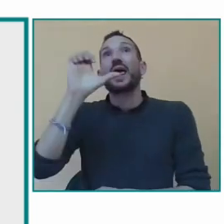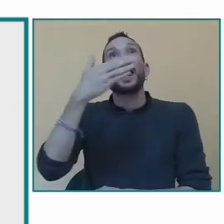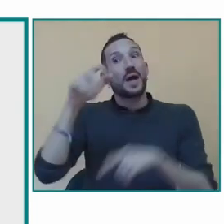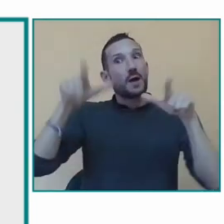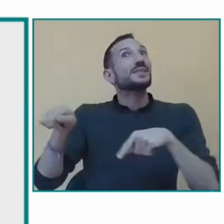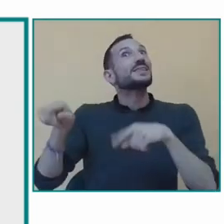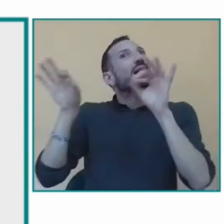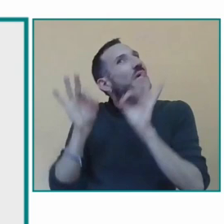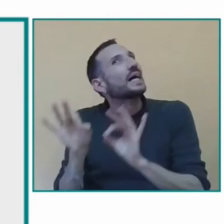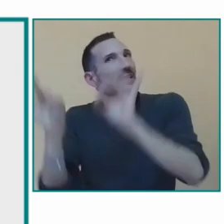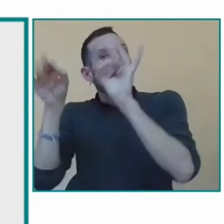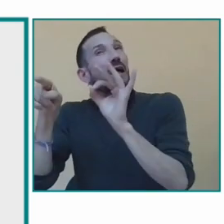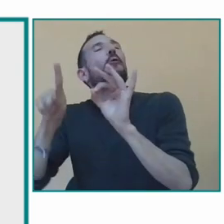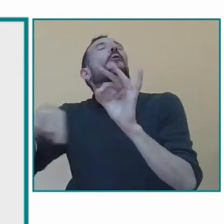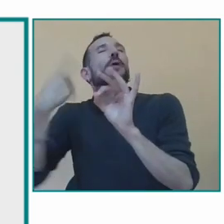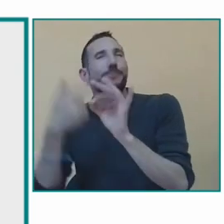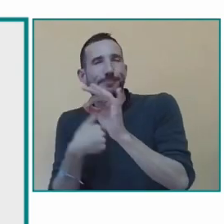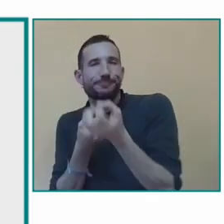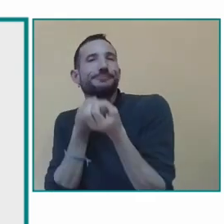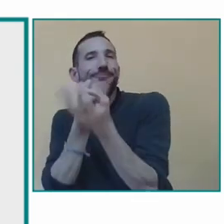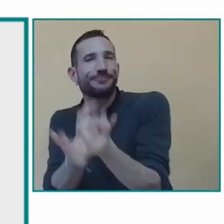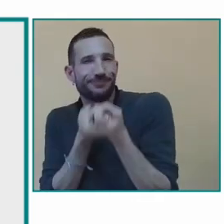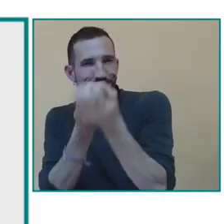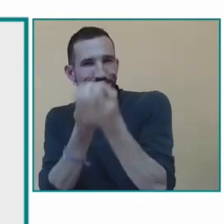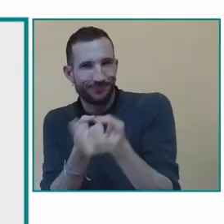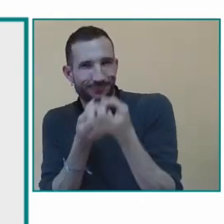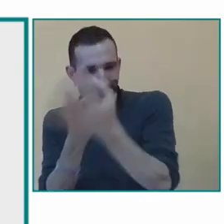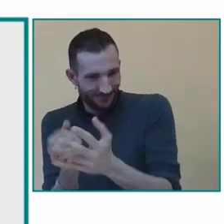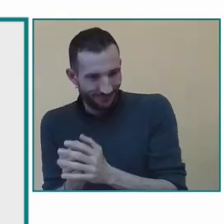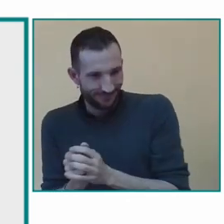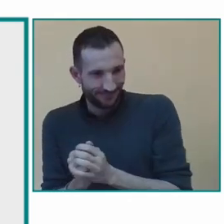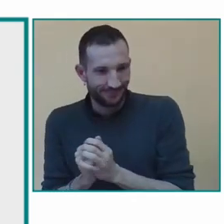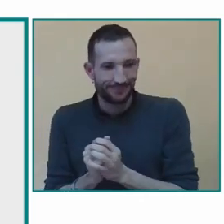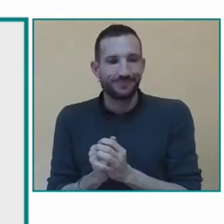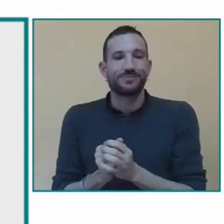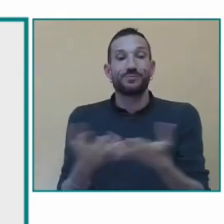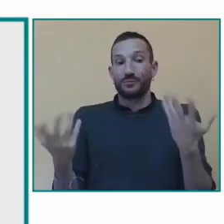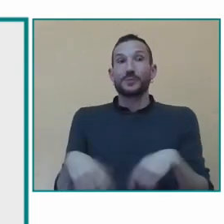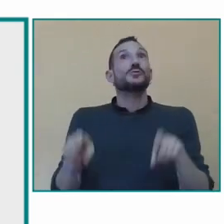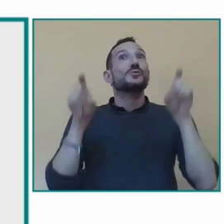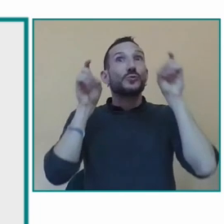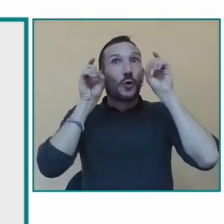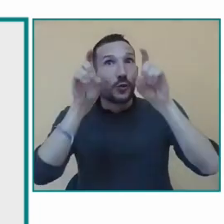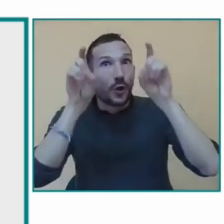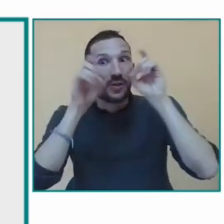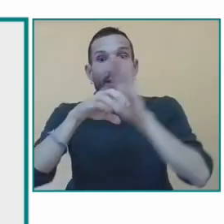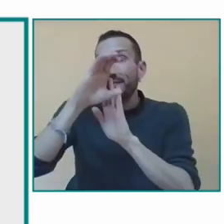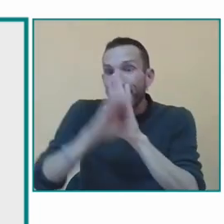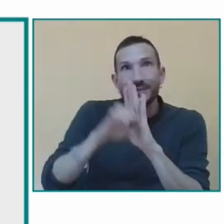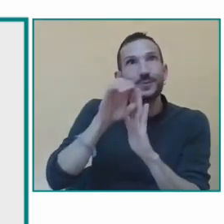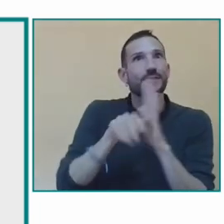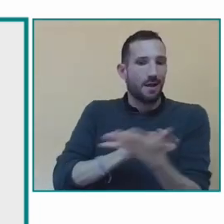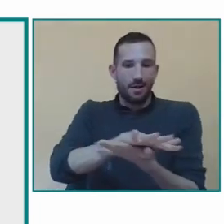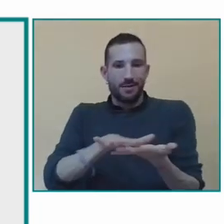alumnos tenemos aulas de educación infantil segundo ciclo aulas de primaria y también aulas de educación especial de las que